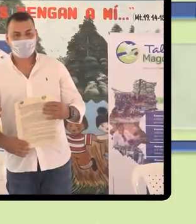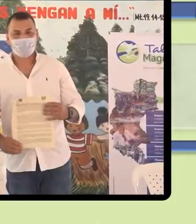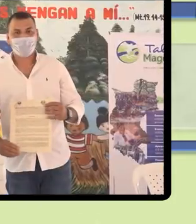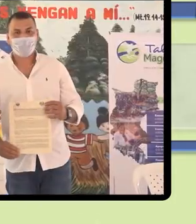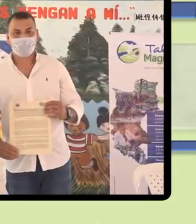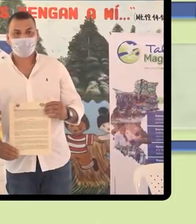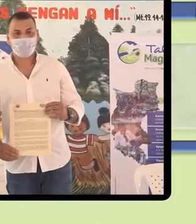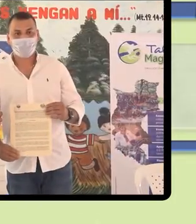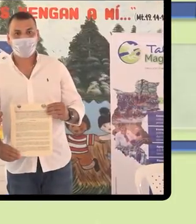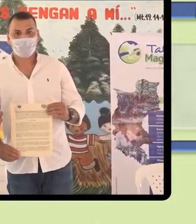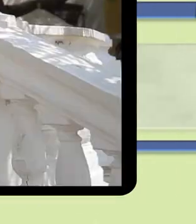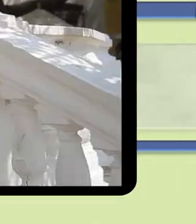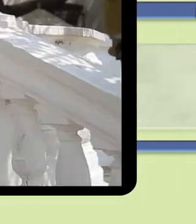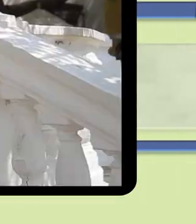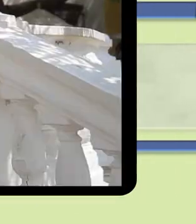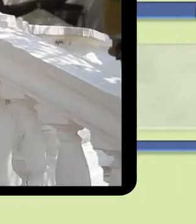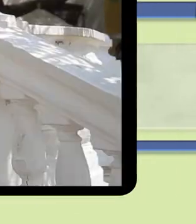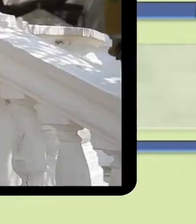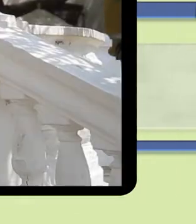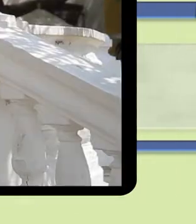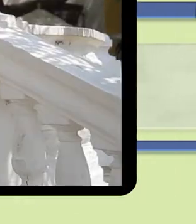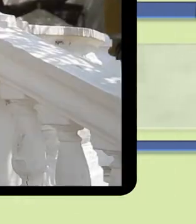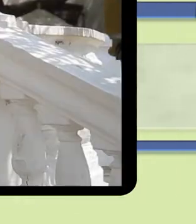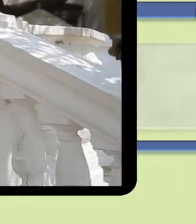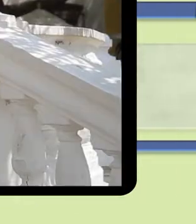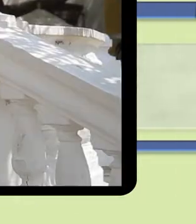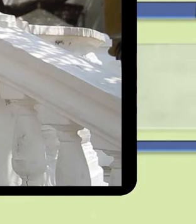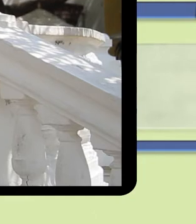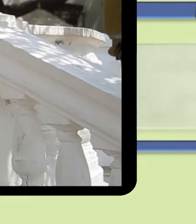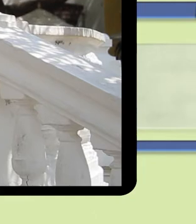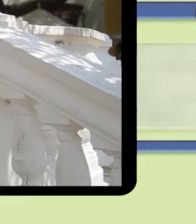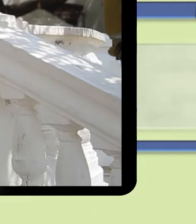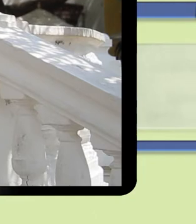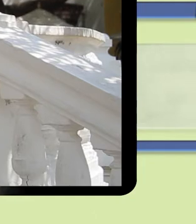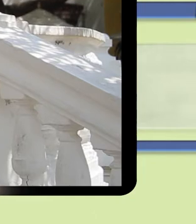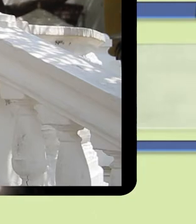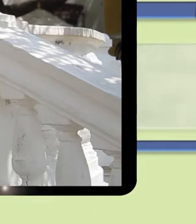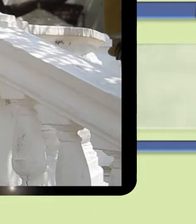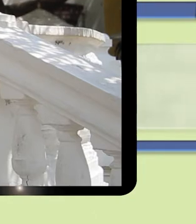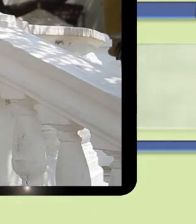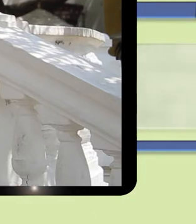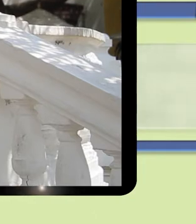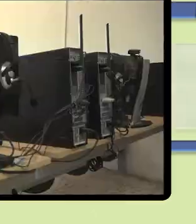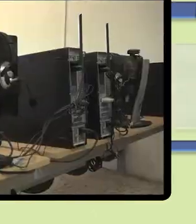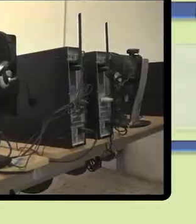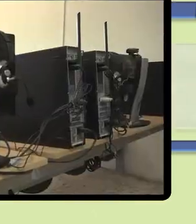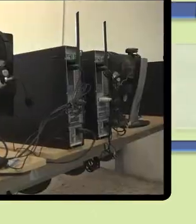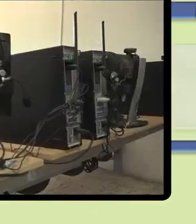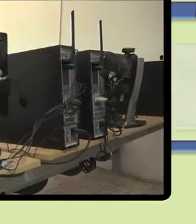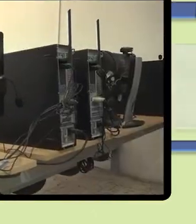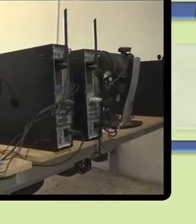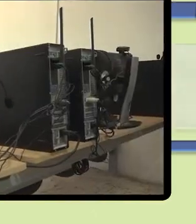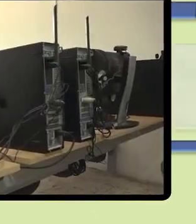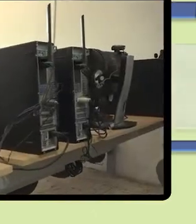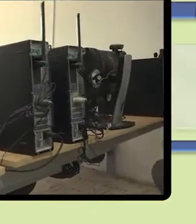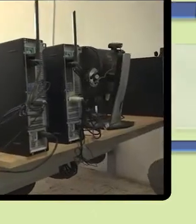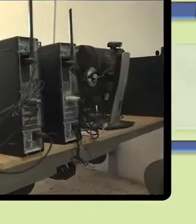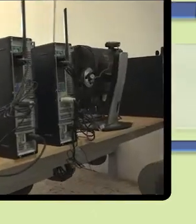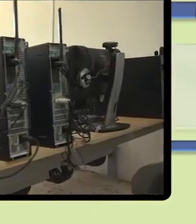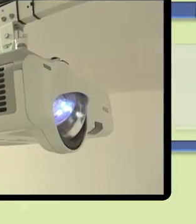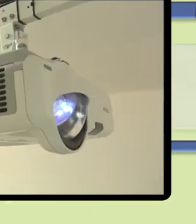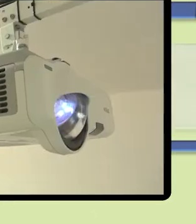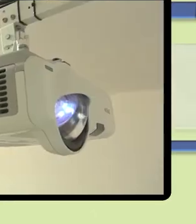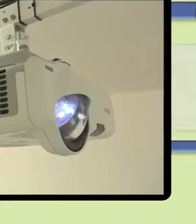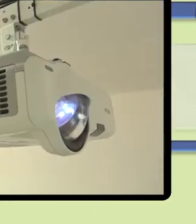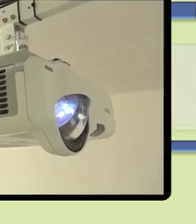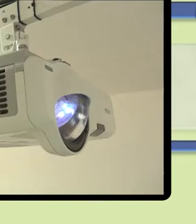de esta positiva iniciativa. La presencia en el Piñón de la Delegación de UNI Magdalena, encabezada por el rector Pablo Vera Salazar, también se